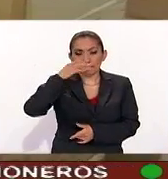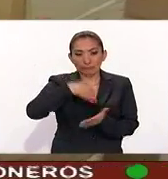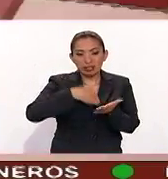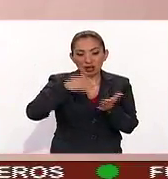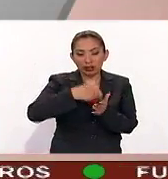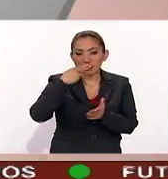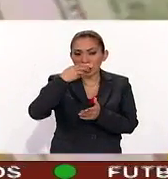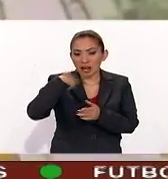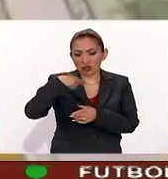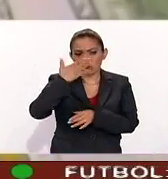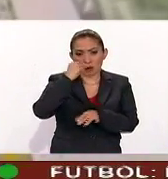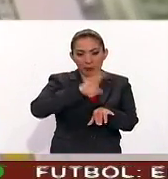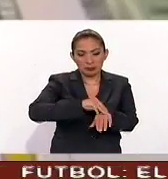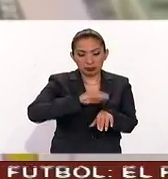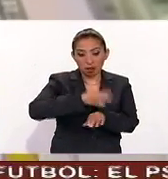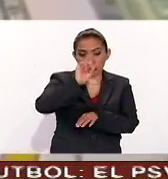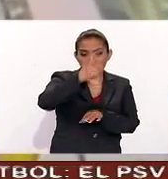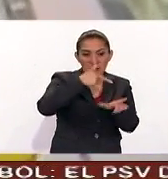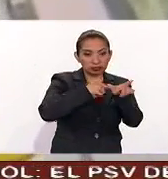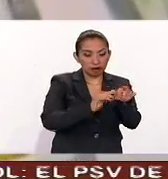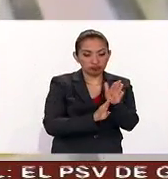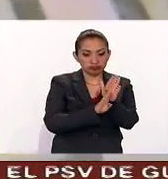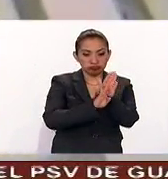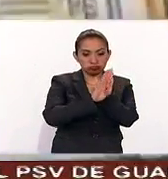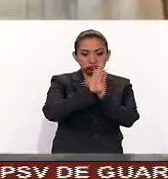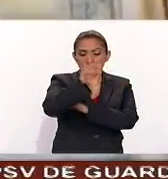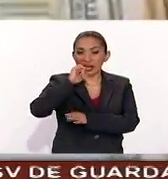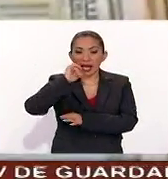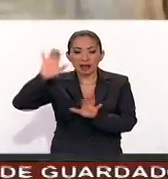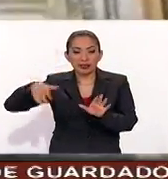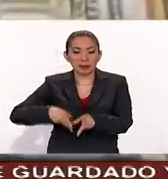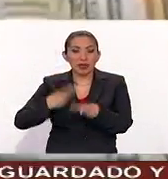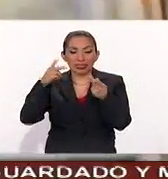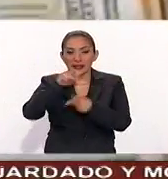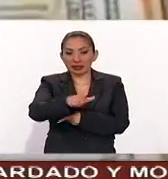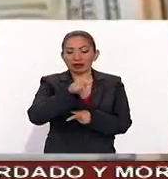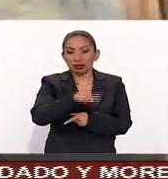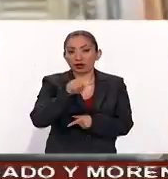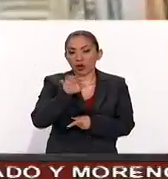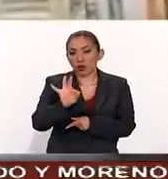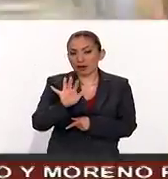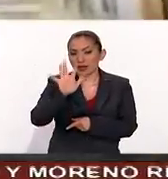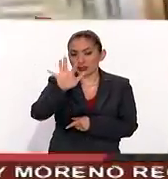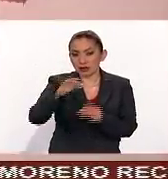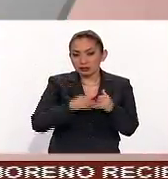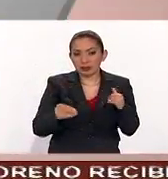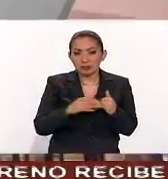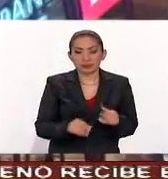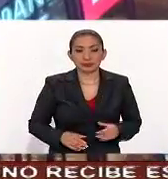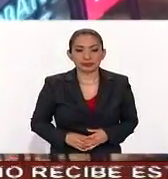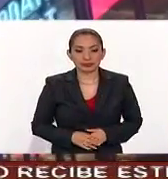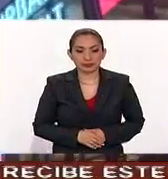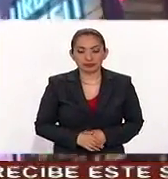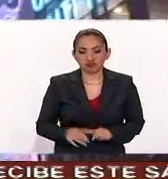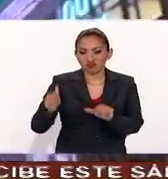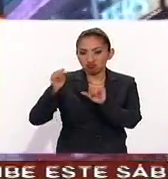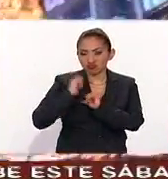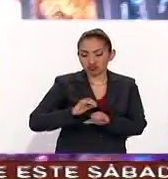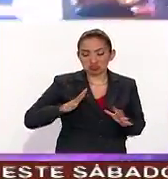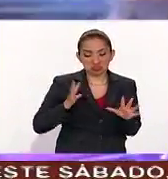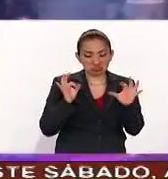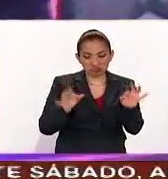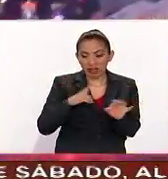ilegales el dólar continúa subiendo y ayer cerró a 17.45 autoridades